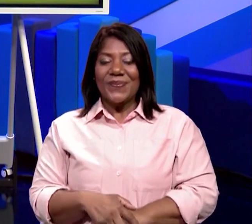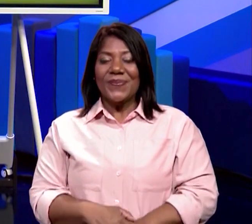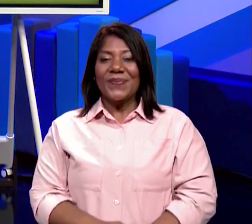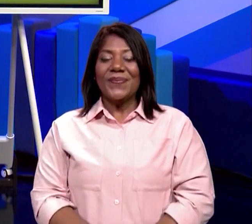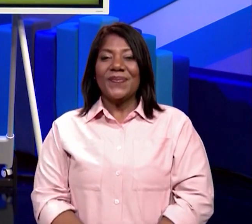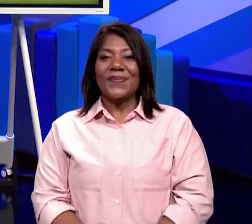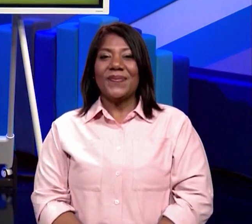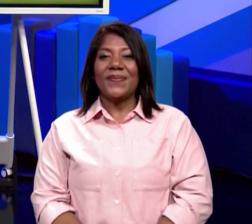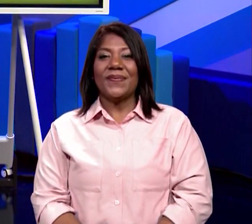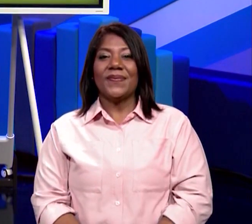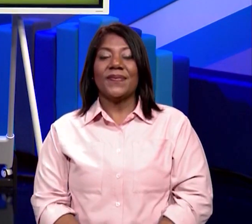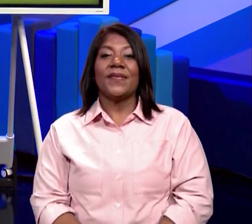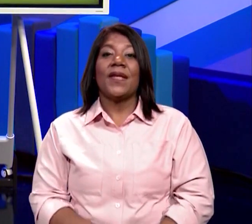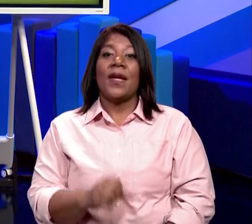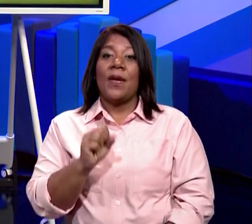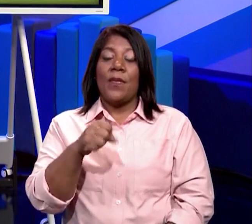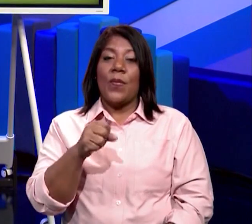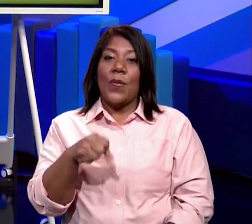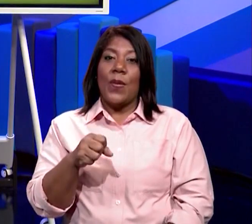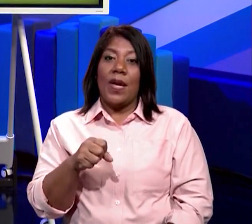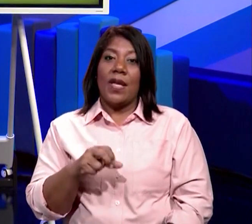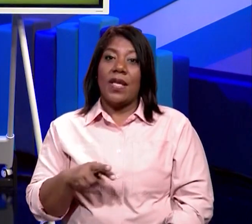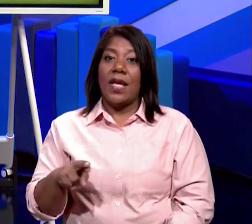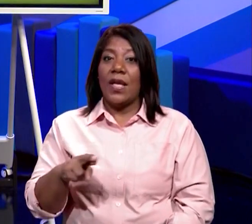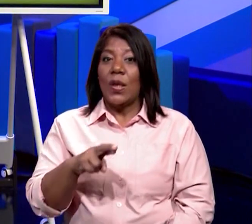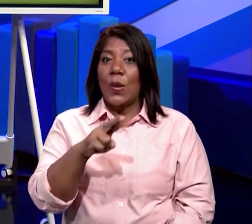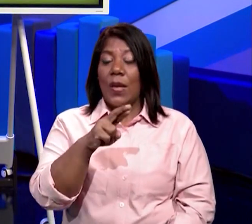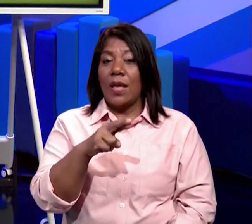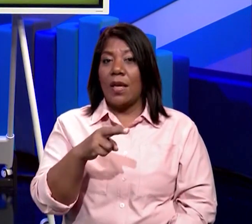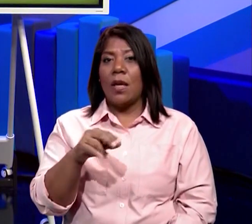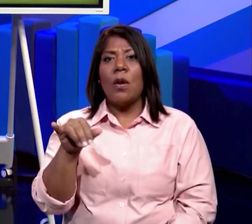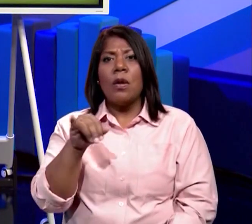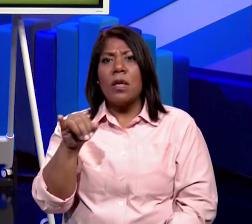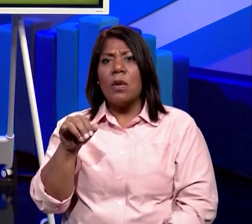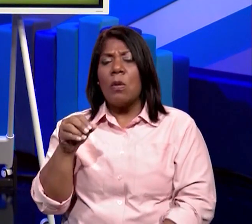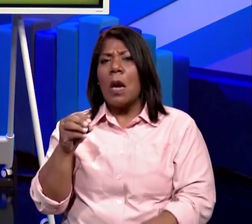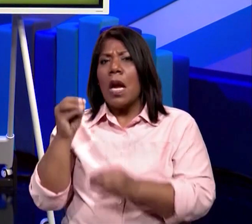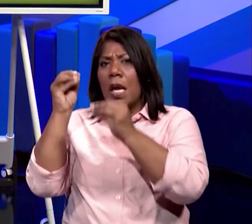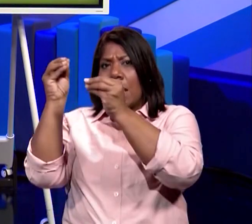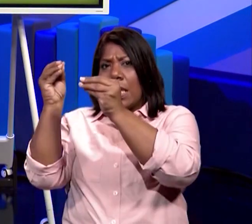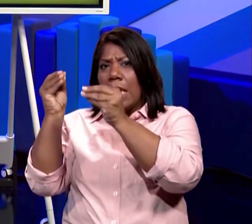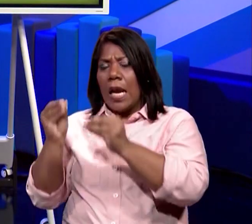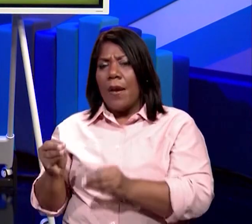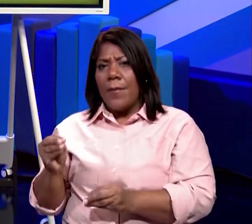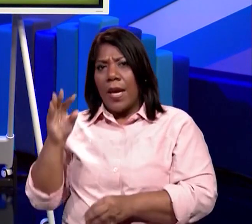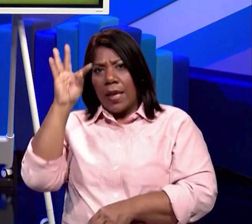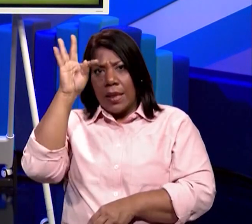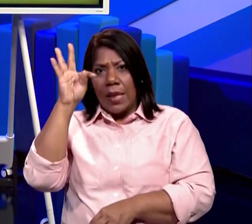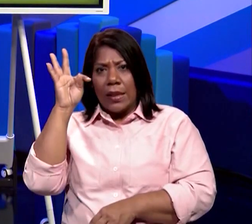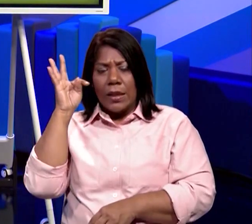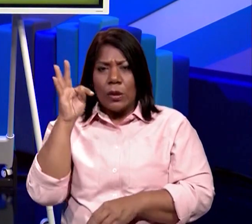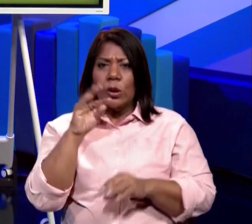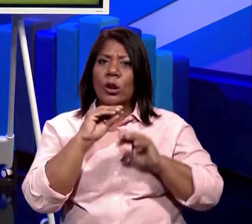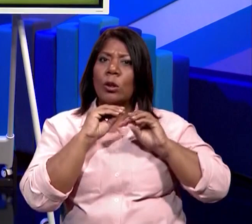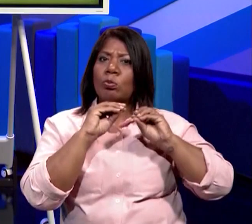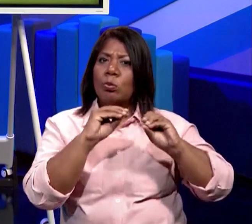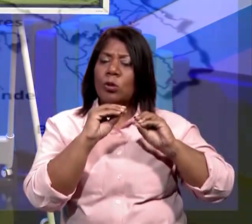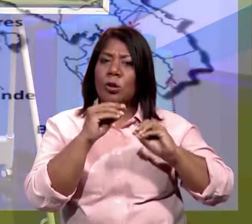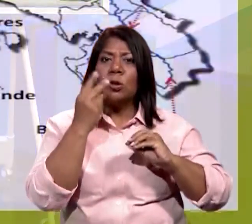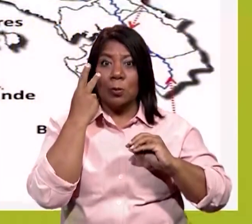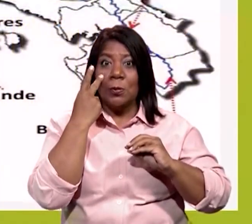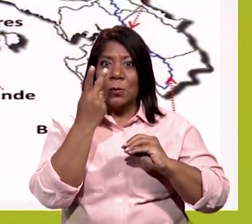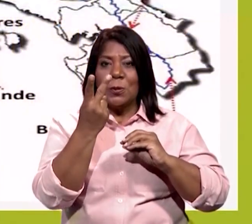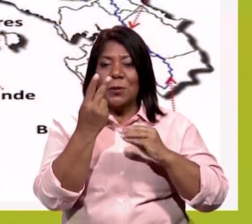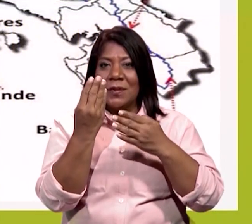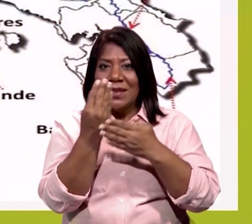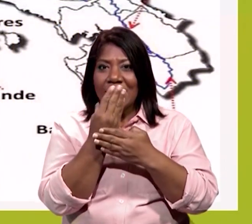Ya puede ser los ríos que ha mencionado la maestra Teresita en la diapositiva anterior, que vemos aquí